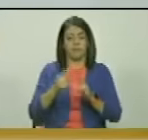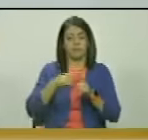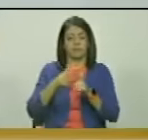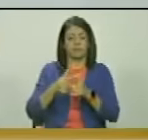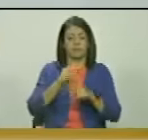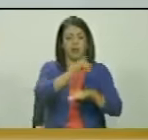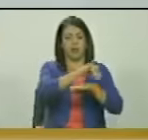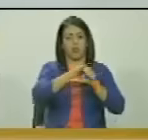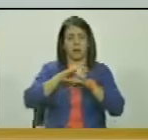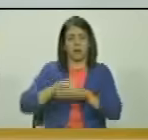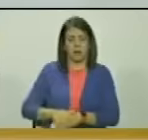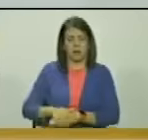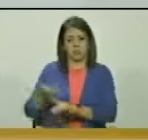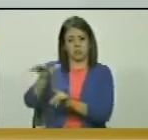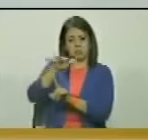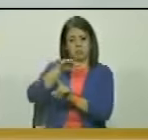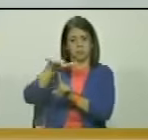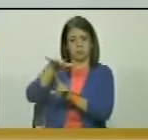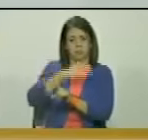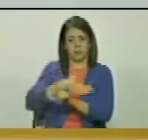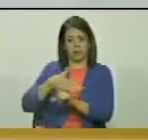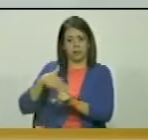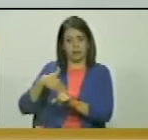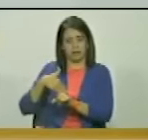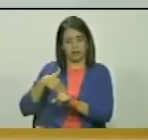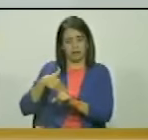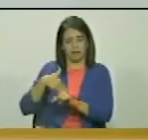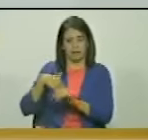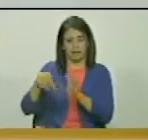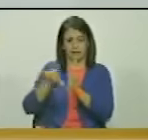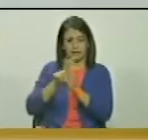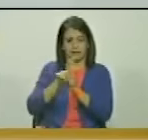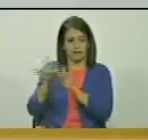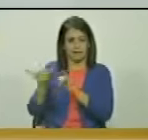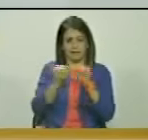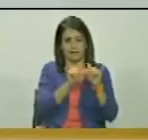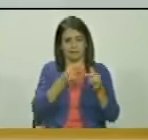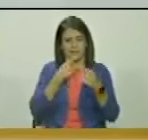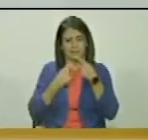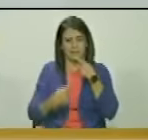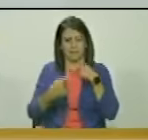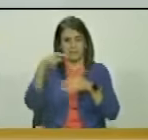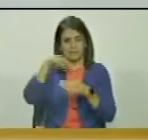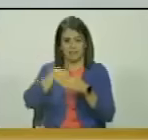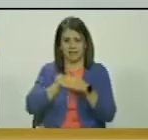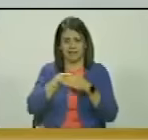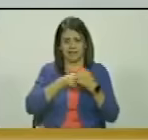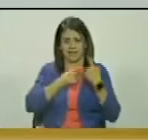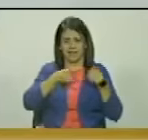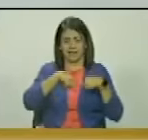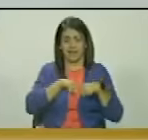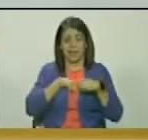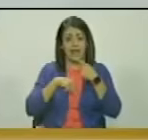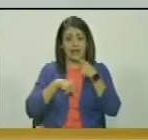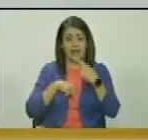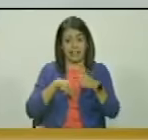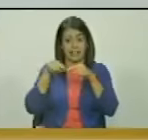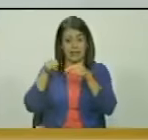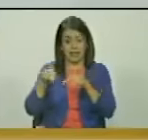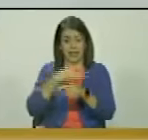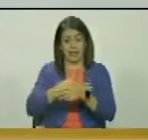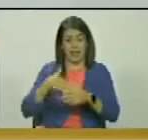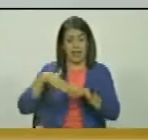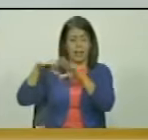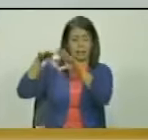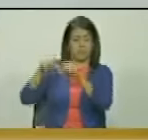los británicos mediante el cual se pretende eso no está en la ley pero es lo que me provoca decir es el fondo de mi corazón mediante el cual se